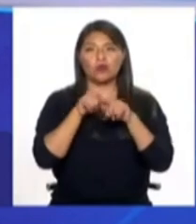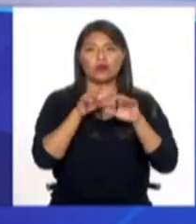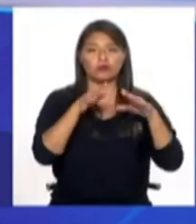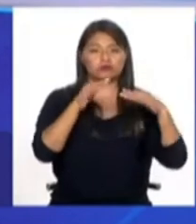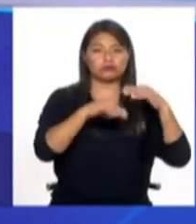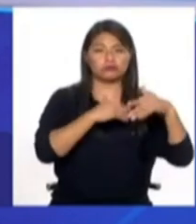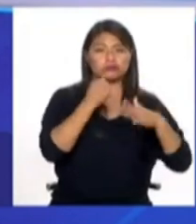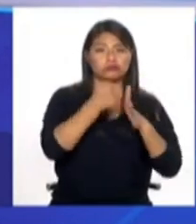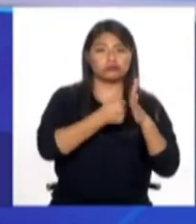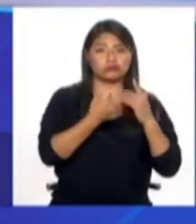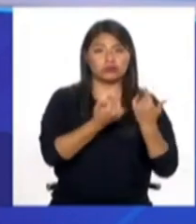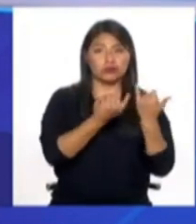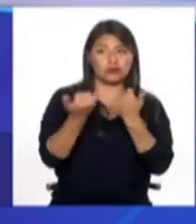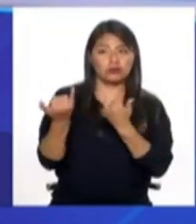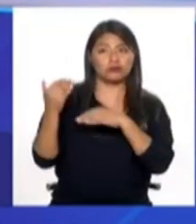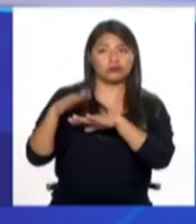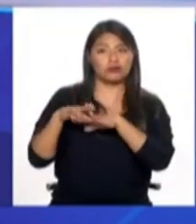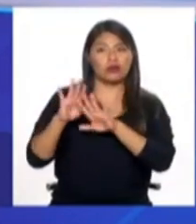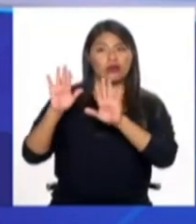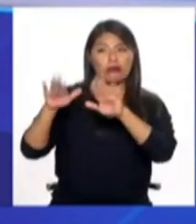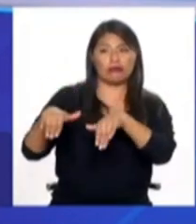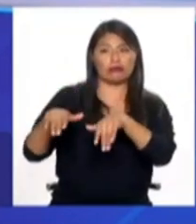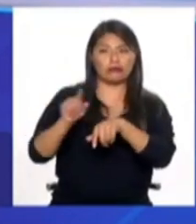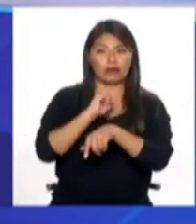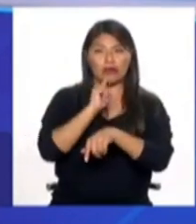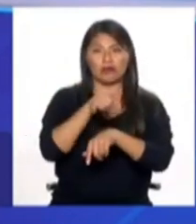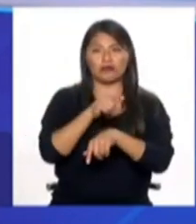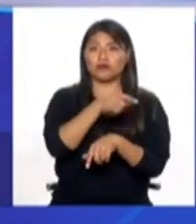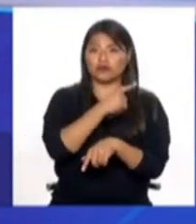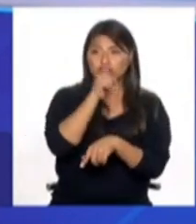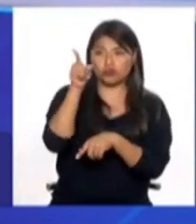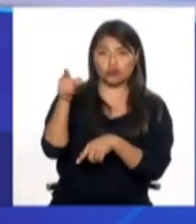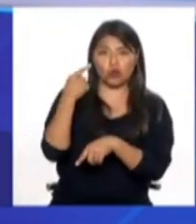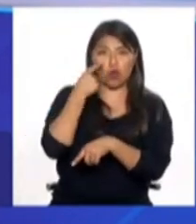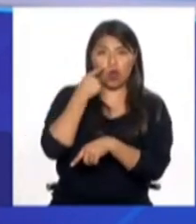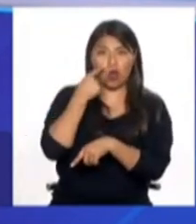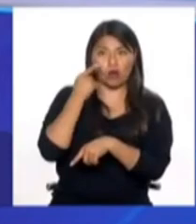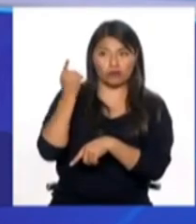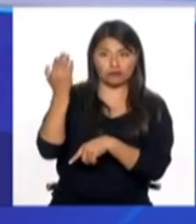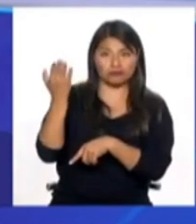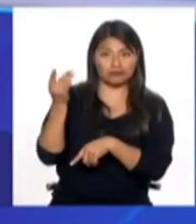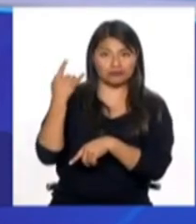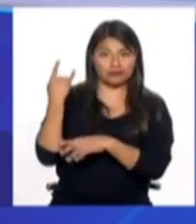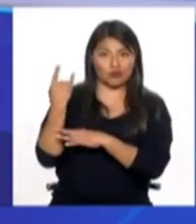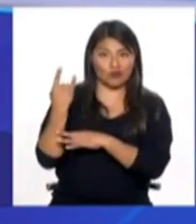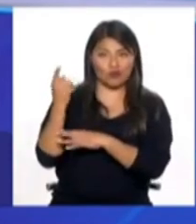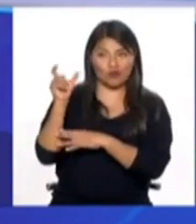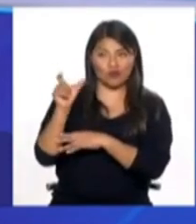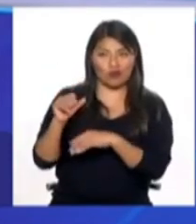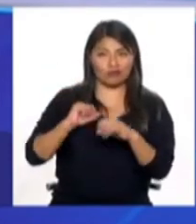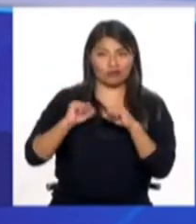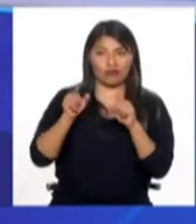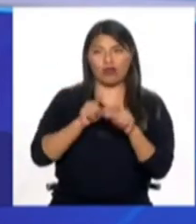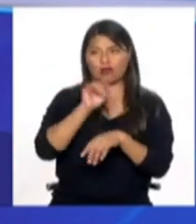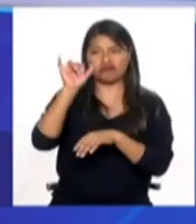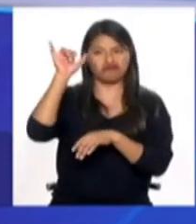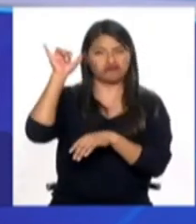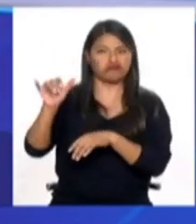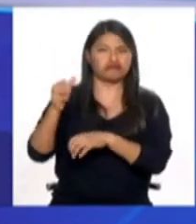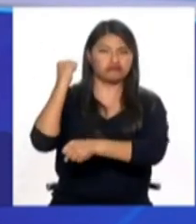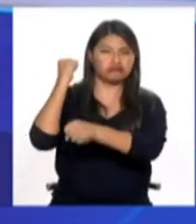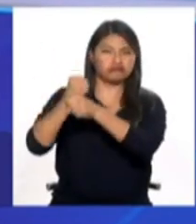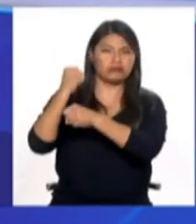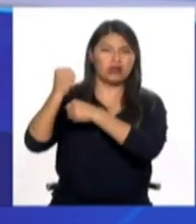lo que ha ocurrido. No estoy deseándole cadena interminable al preparador